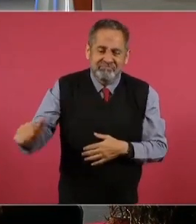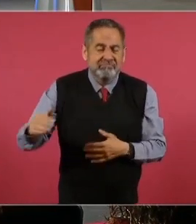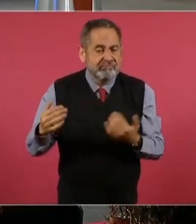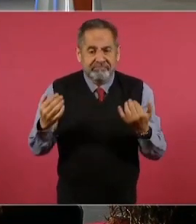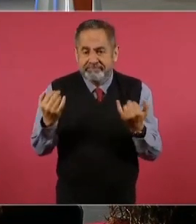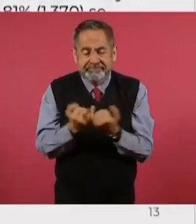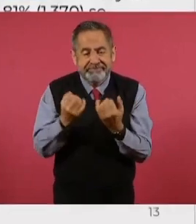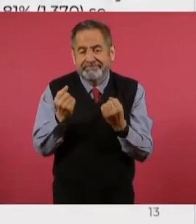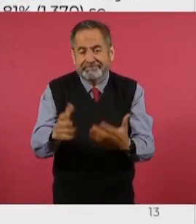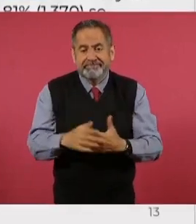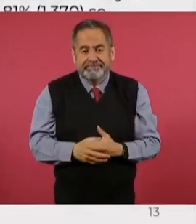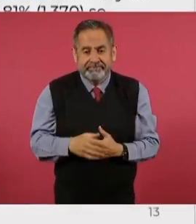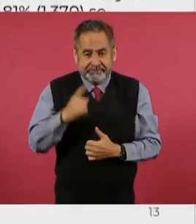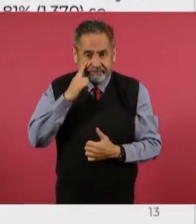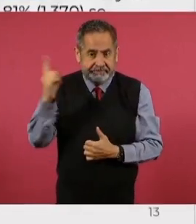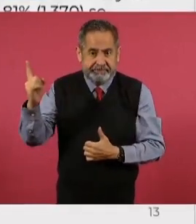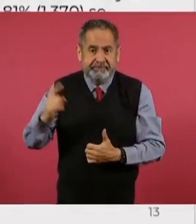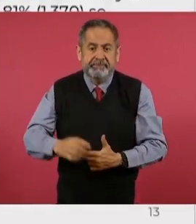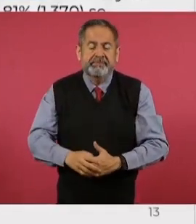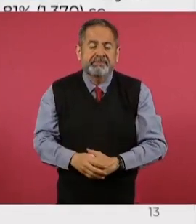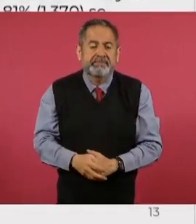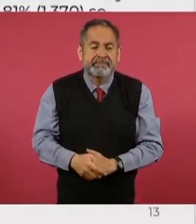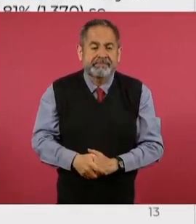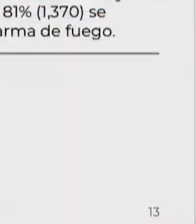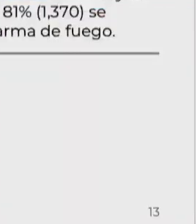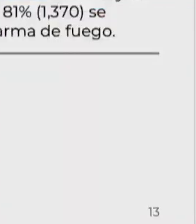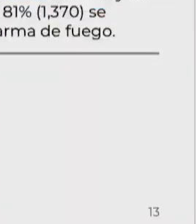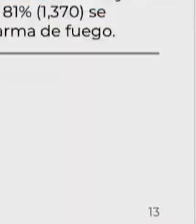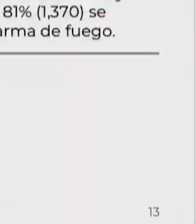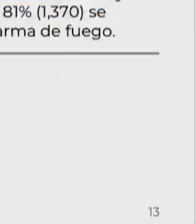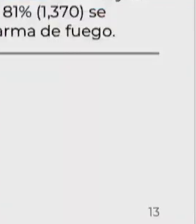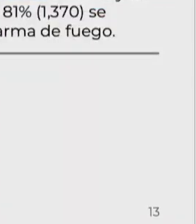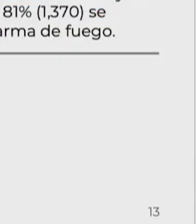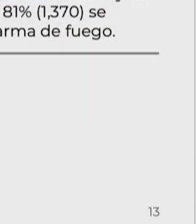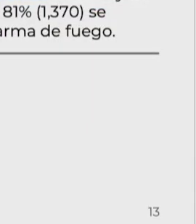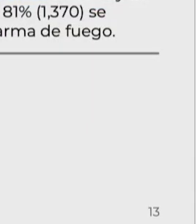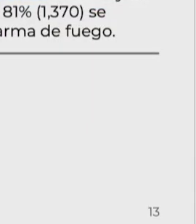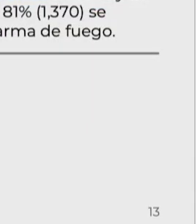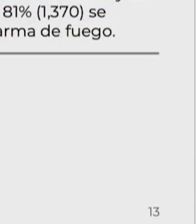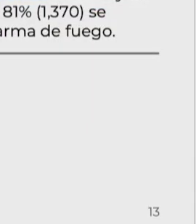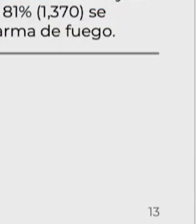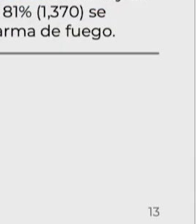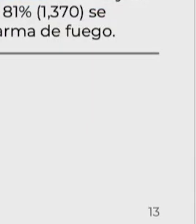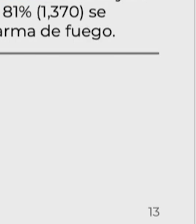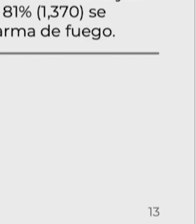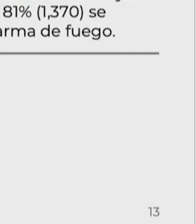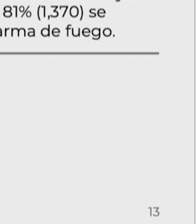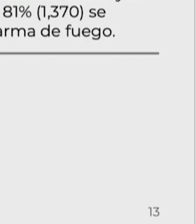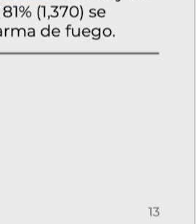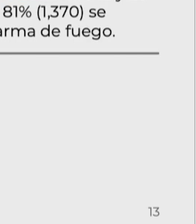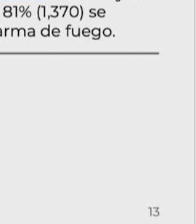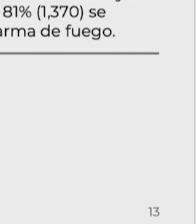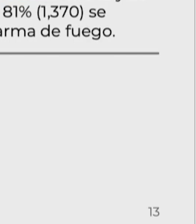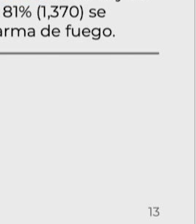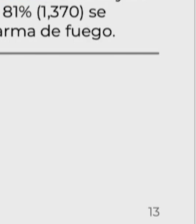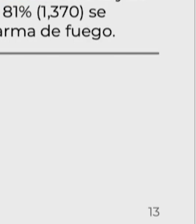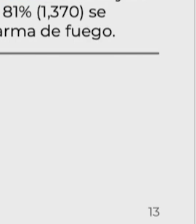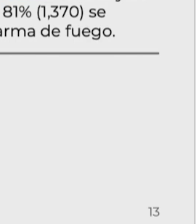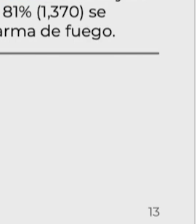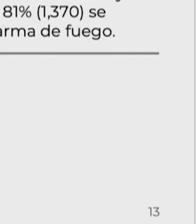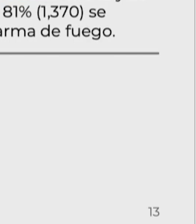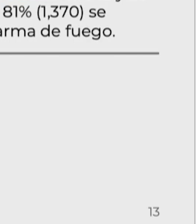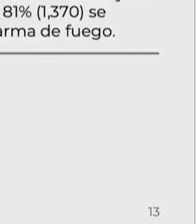La causa de la mayoría fue por homicidios ocasionados por arma de fuego.